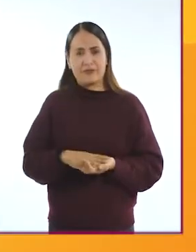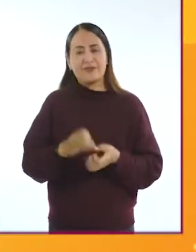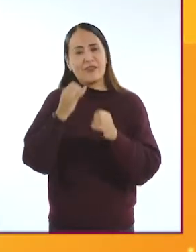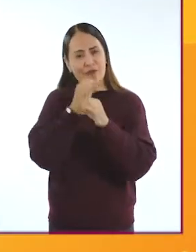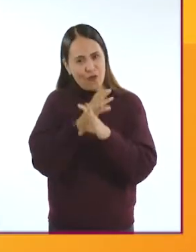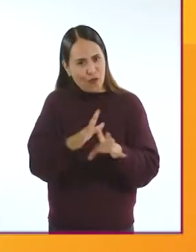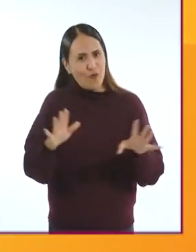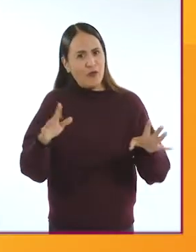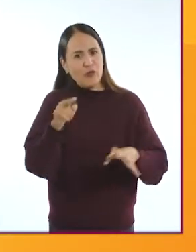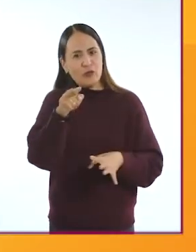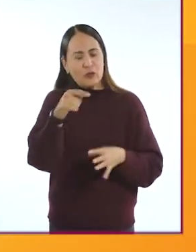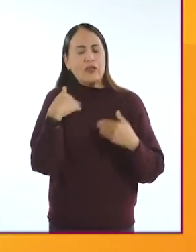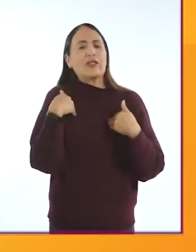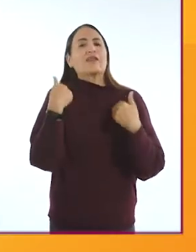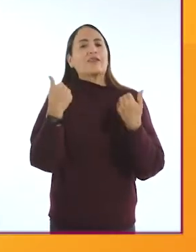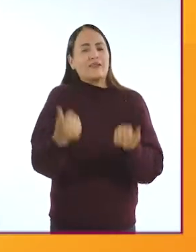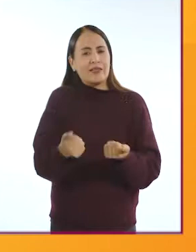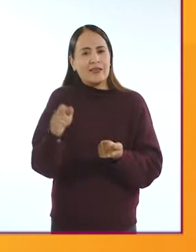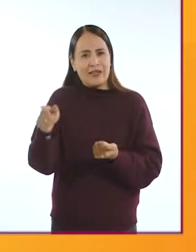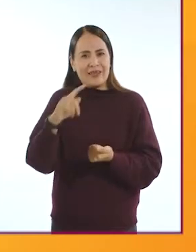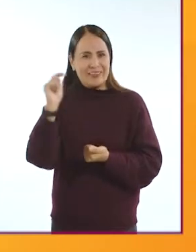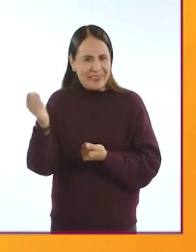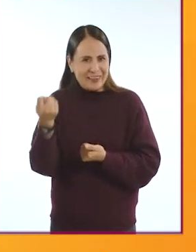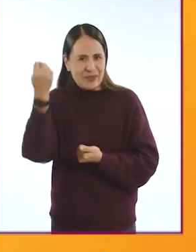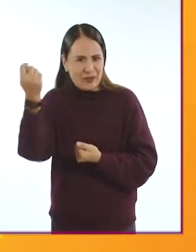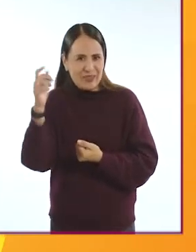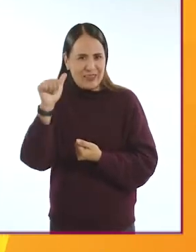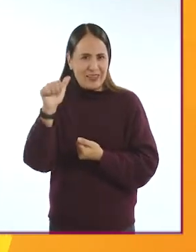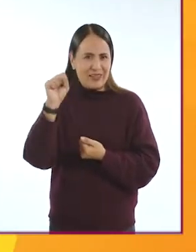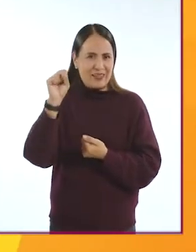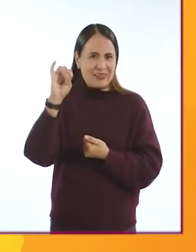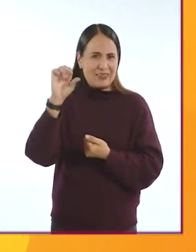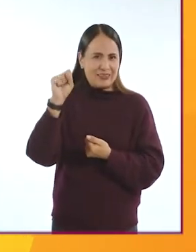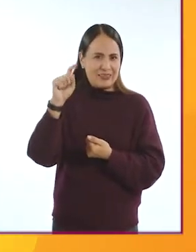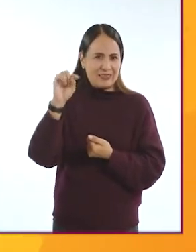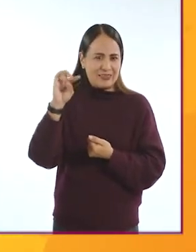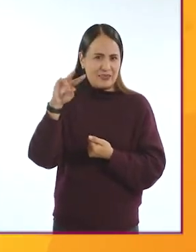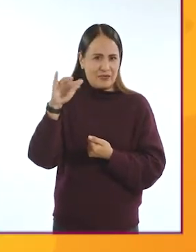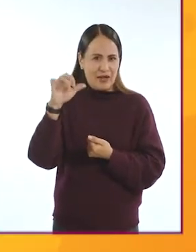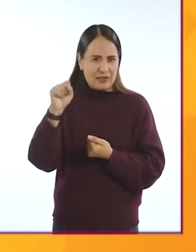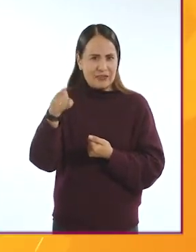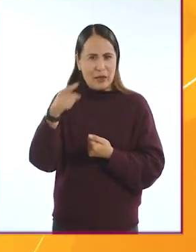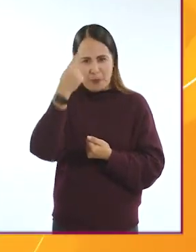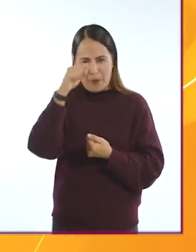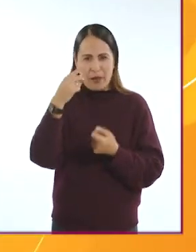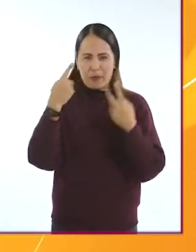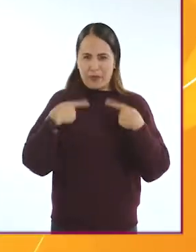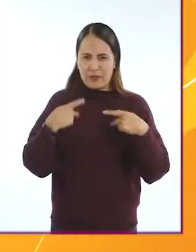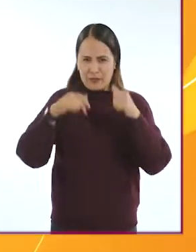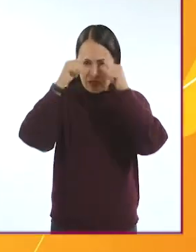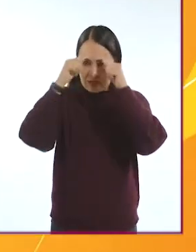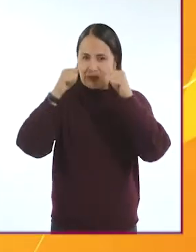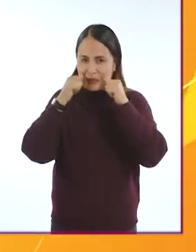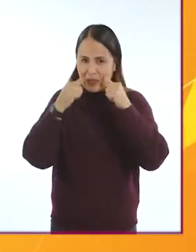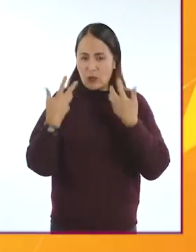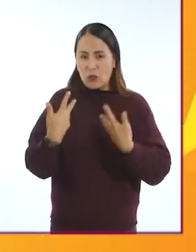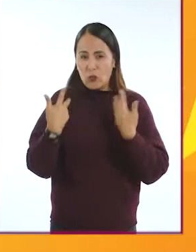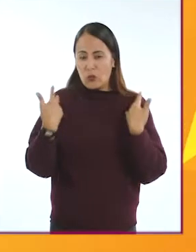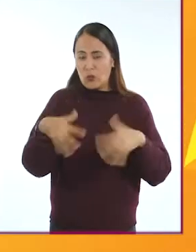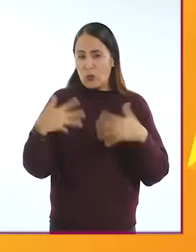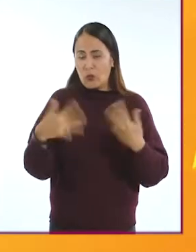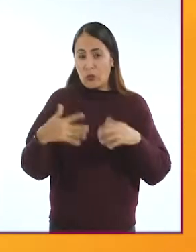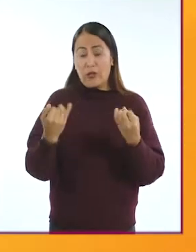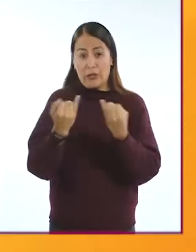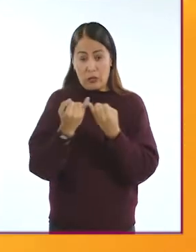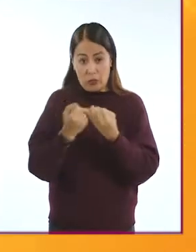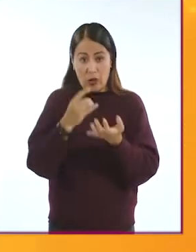información, te será más fácil entender lo novedosas y útiles que son las tecnologías asistivas relacionadas con la visión. Pero no solo tiene que ver con el